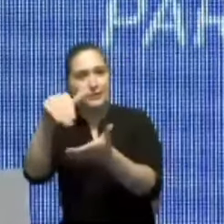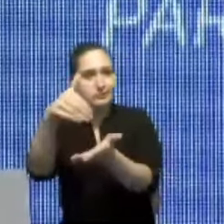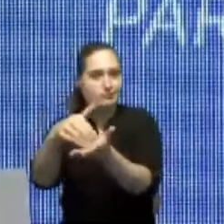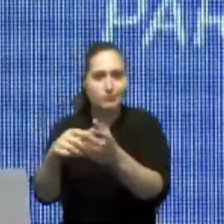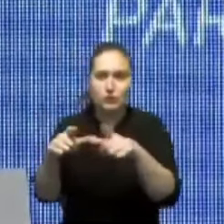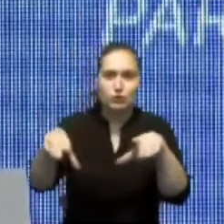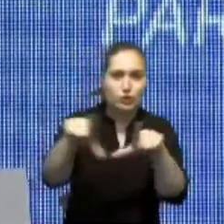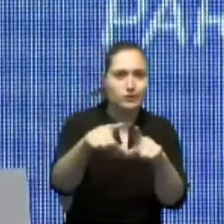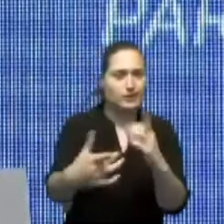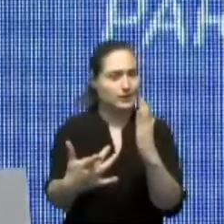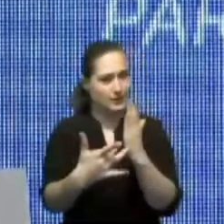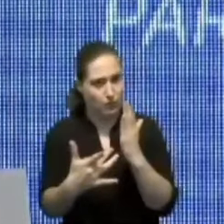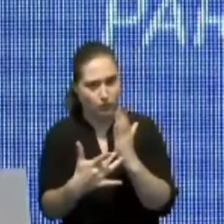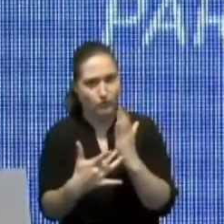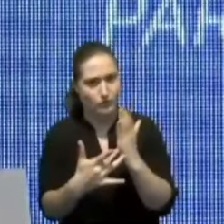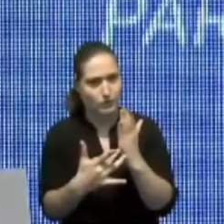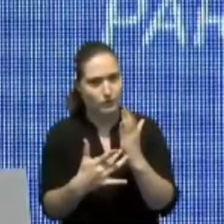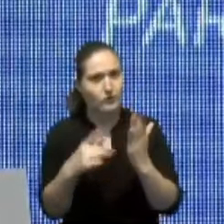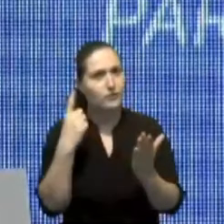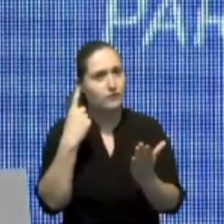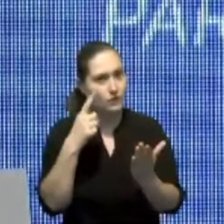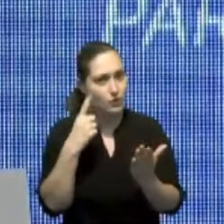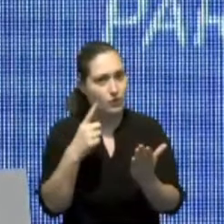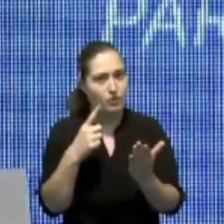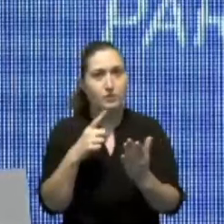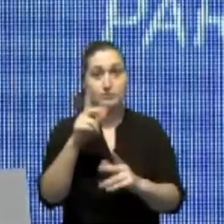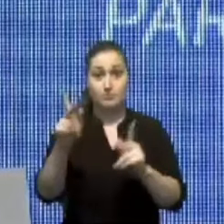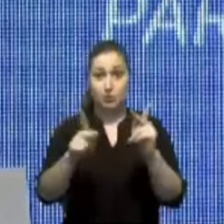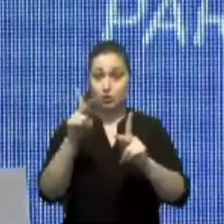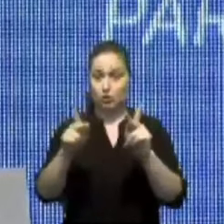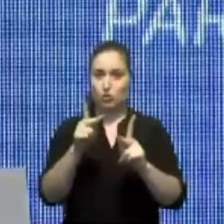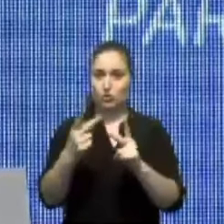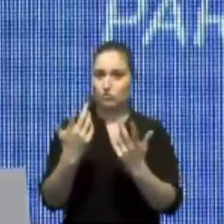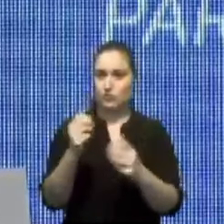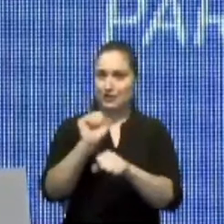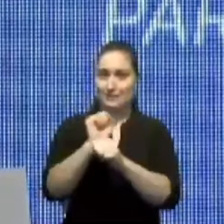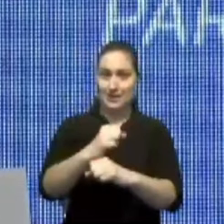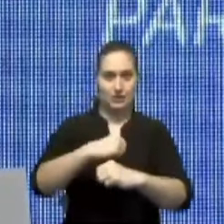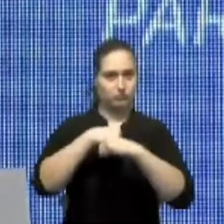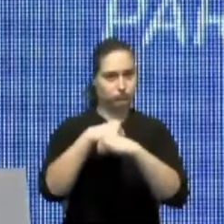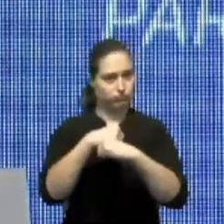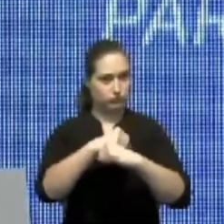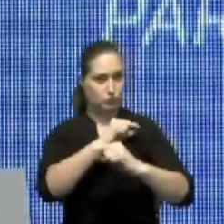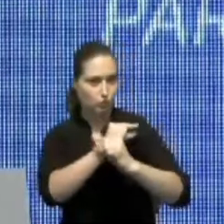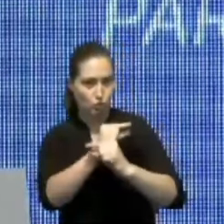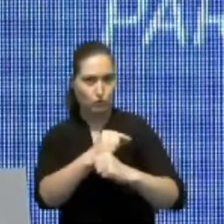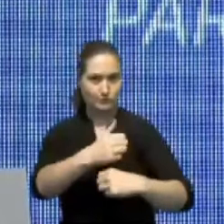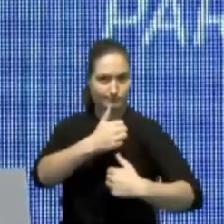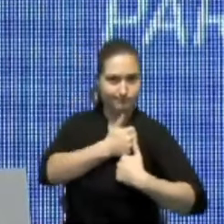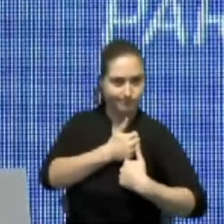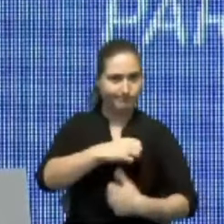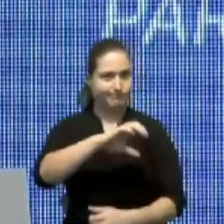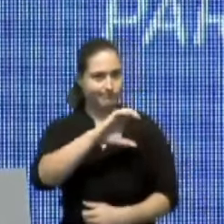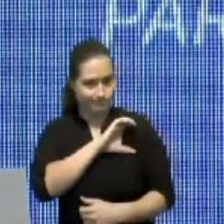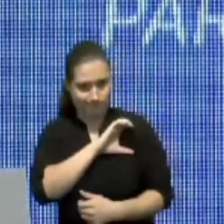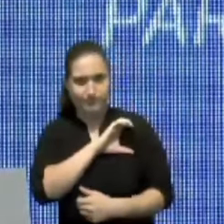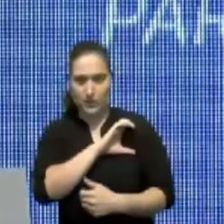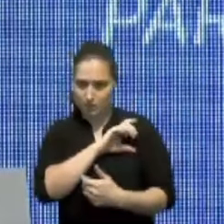que nuestro cuerpo de seguridad garanticen que este sea un país seguro para todos.